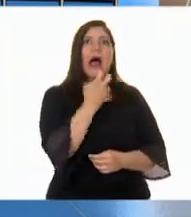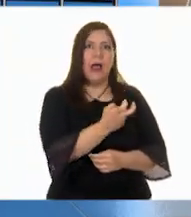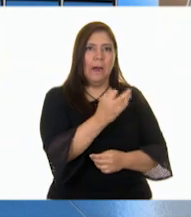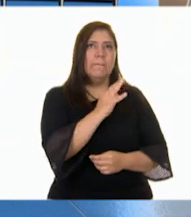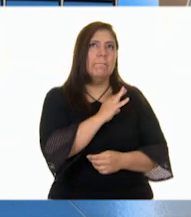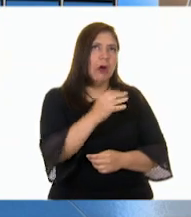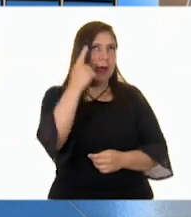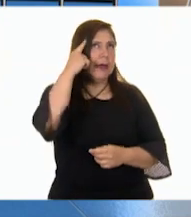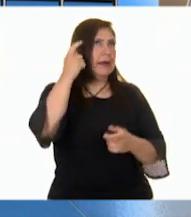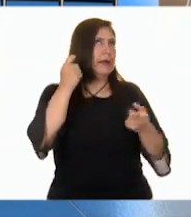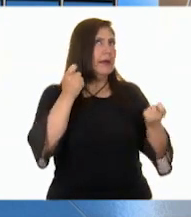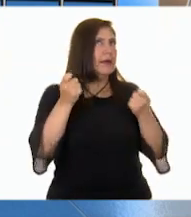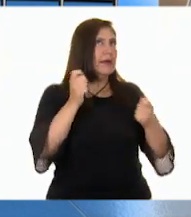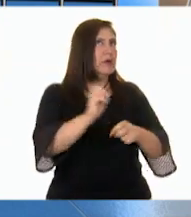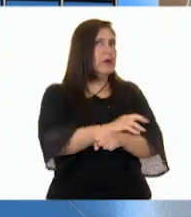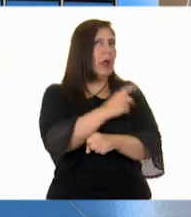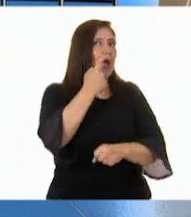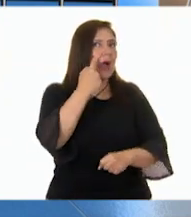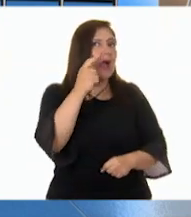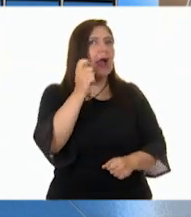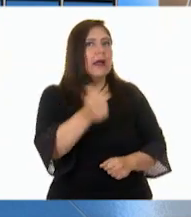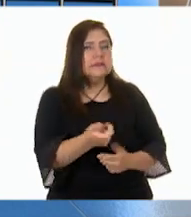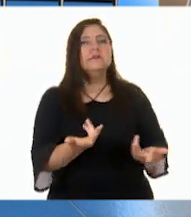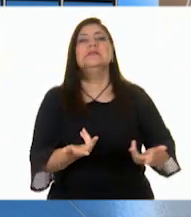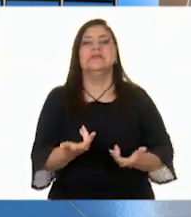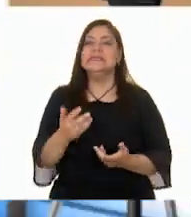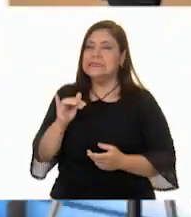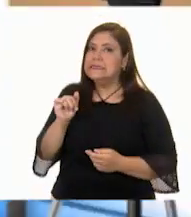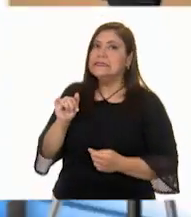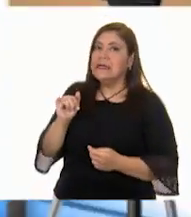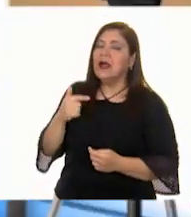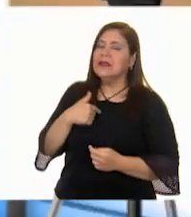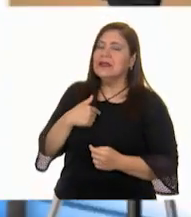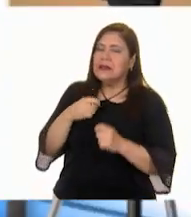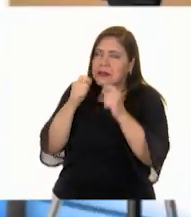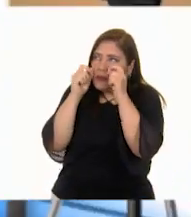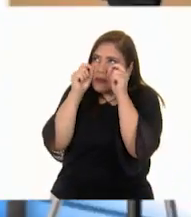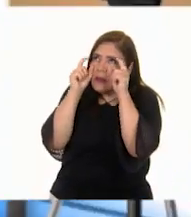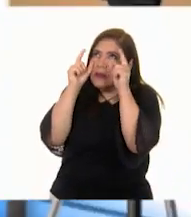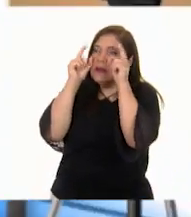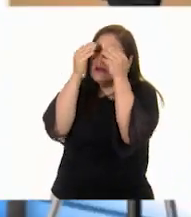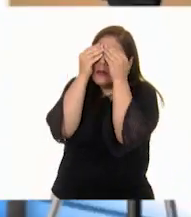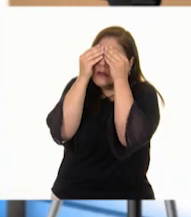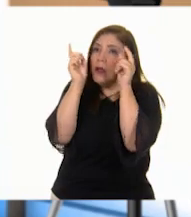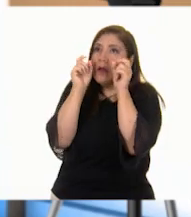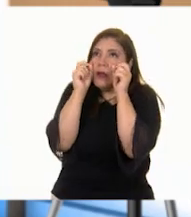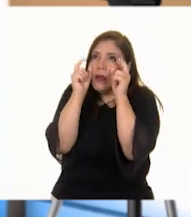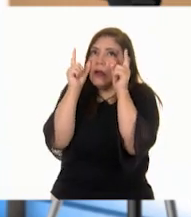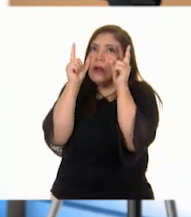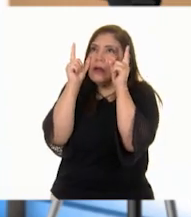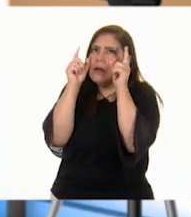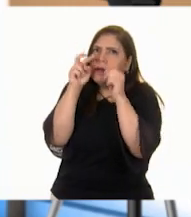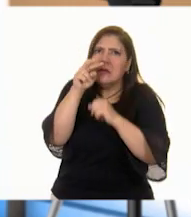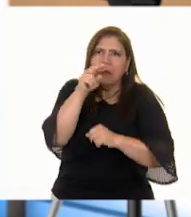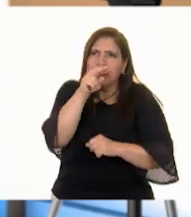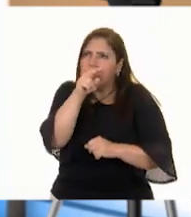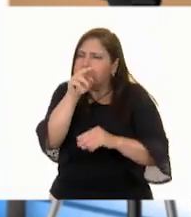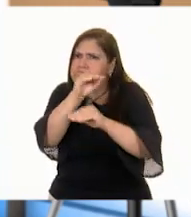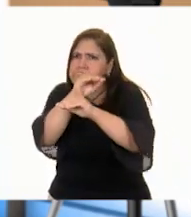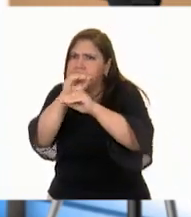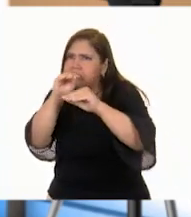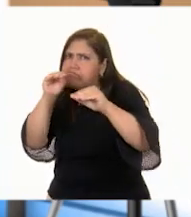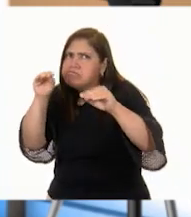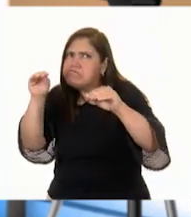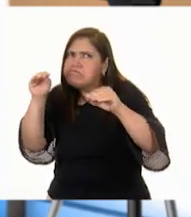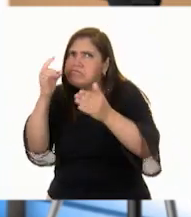forma de regular nuestra emoción. Pues, sí, abrí los ojos. Ajá. Pero no vi a nadie. ¡Oh!